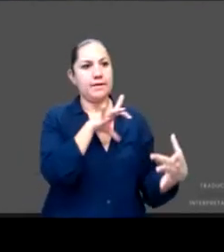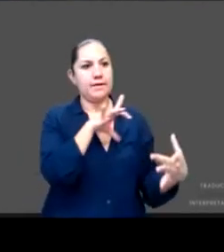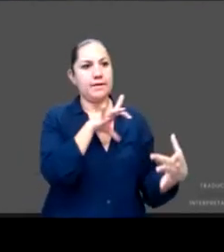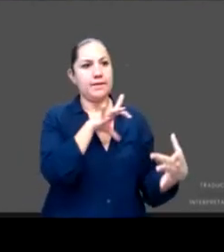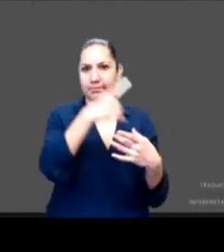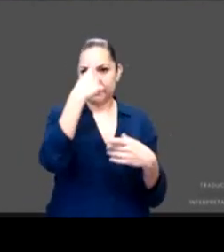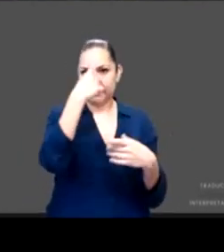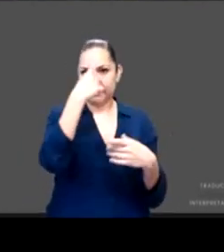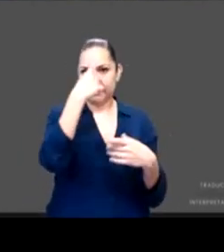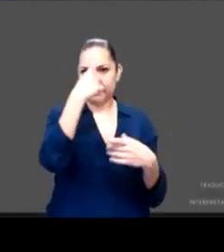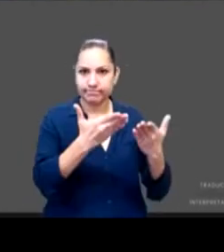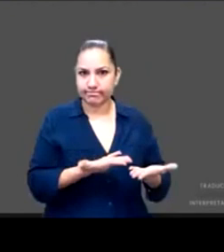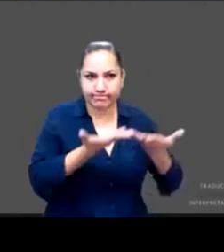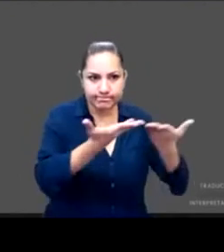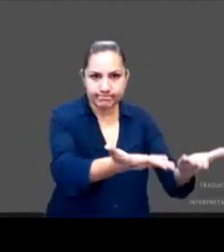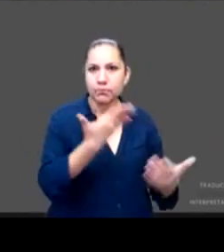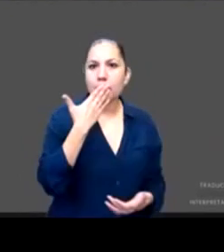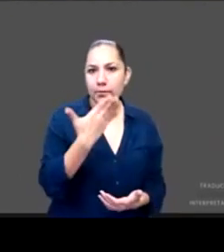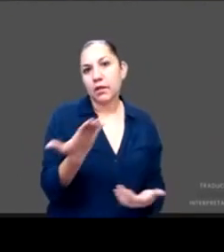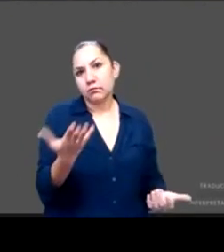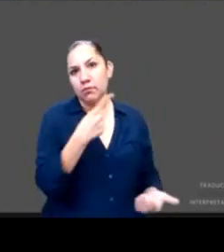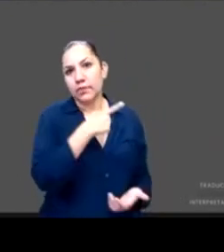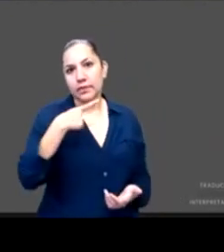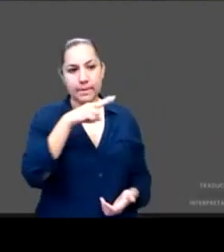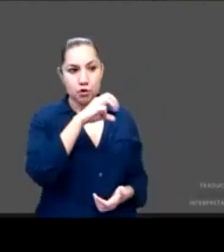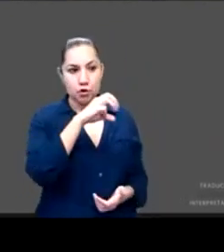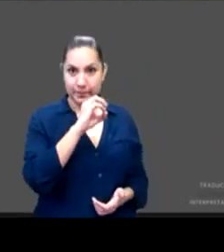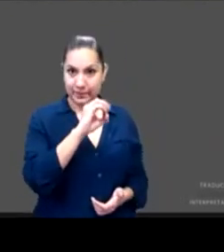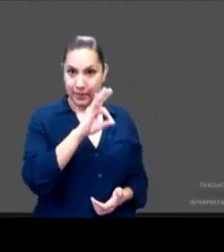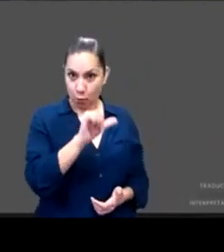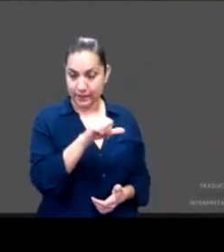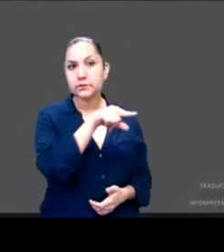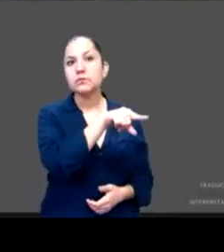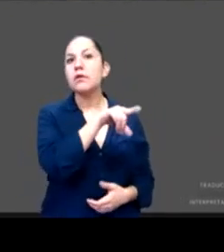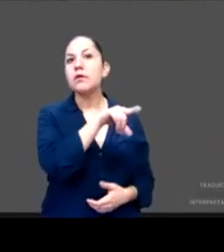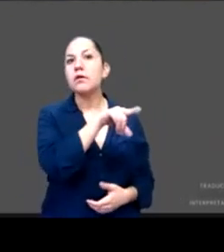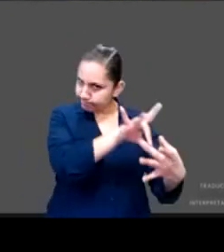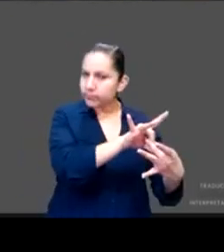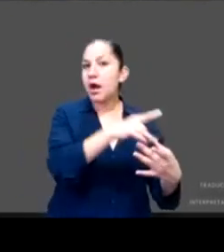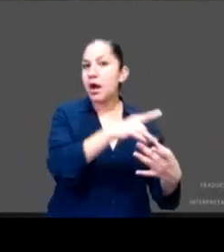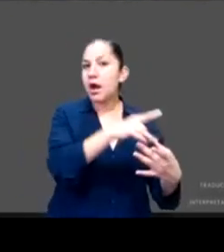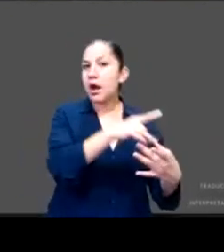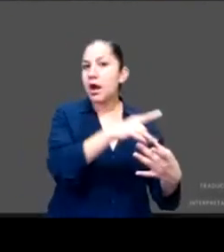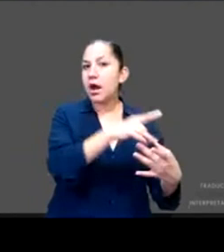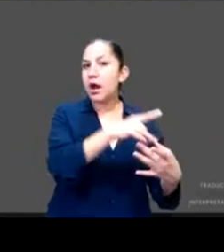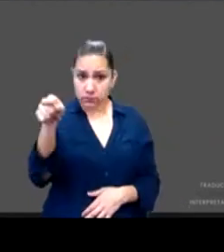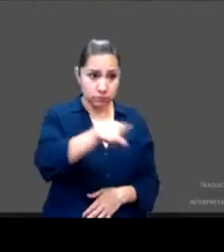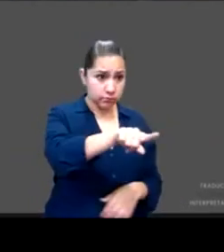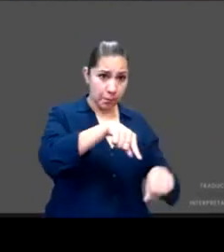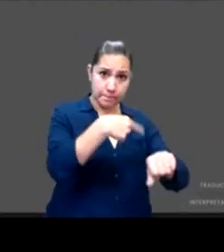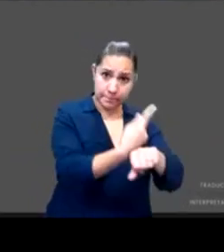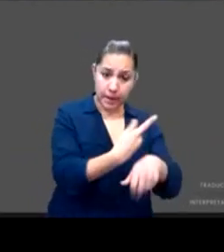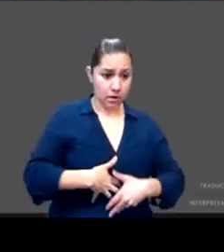cumpliendo, que se ofrezcan servicios de interrupción del embarazo cuando este es producto de una violación